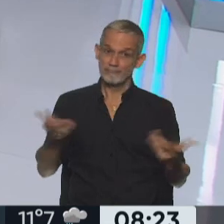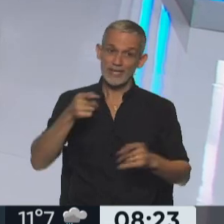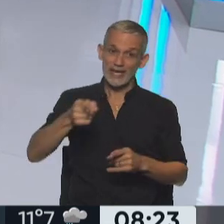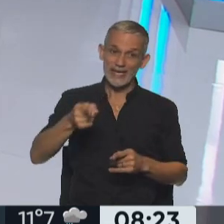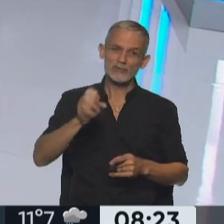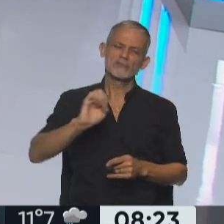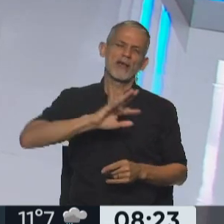se llama trampa.